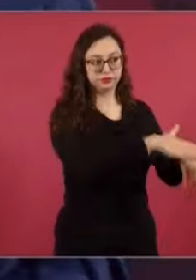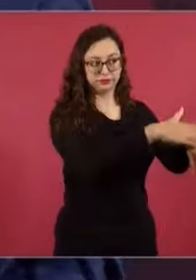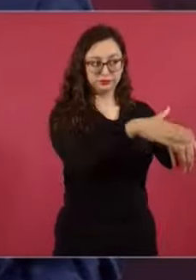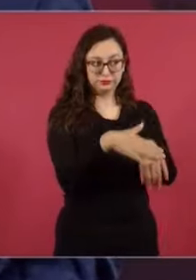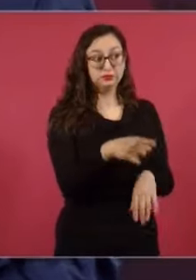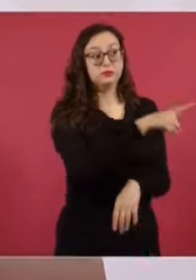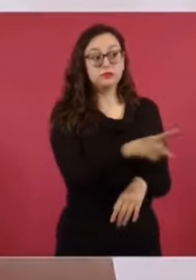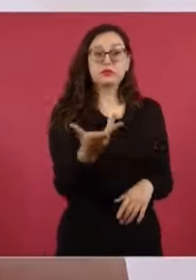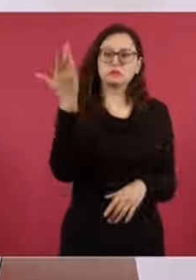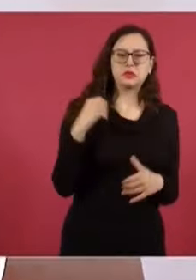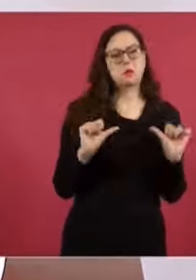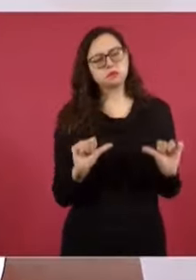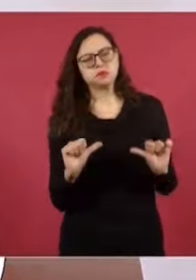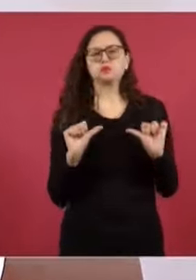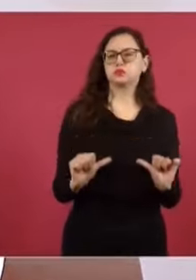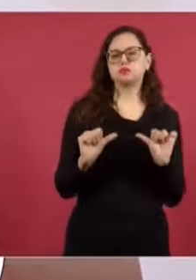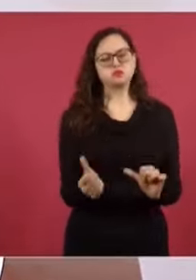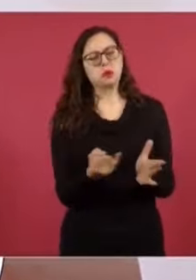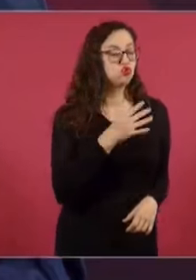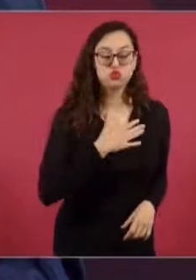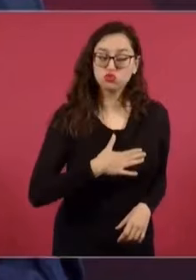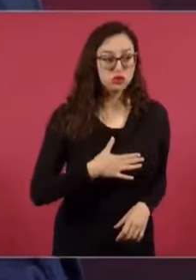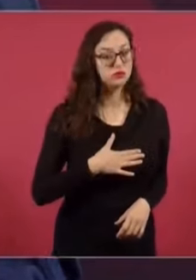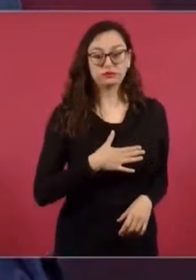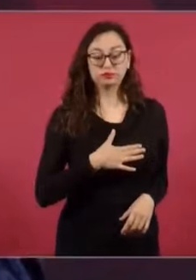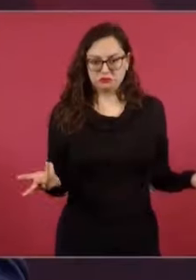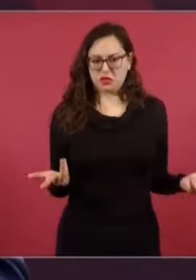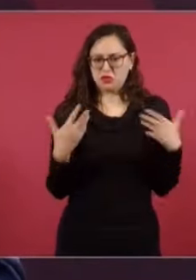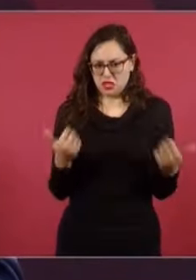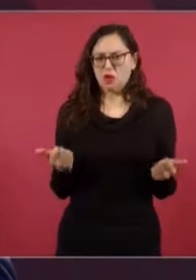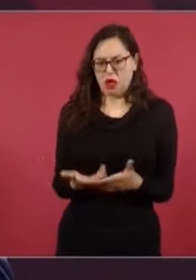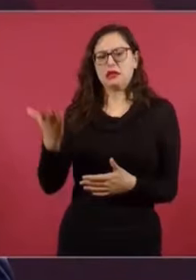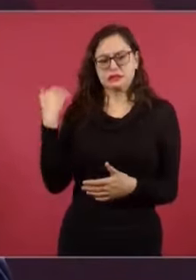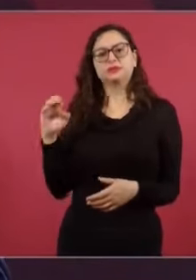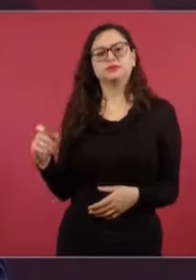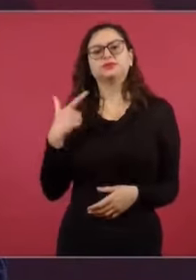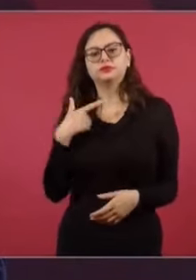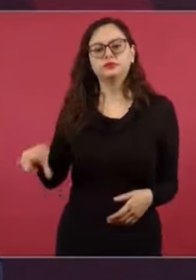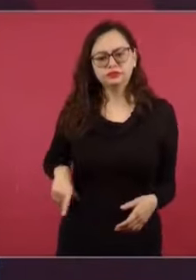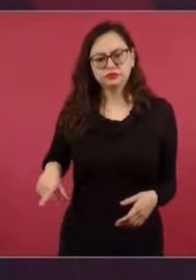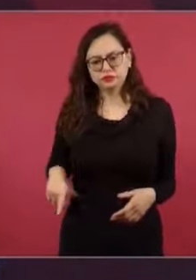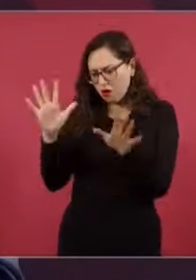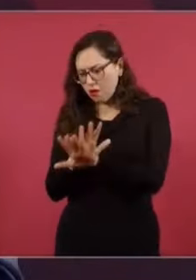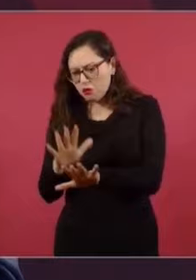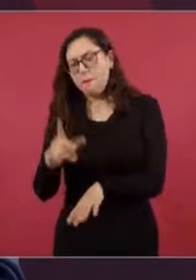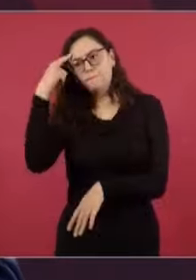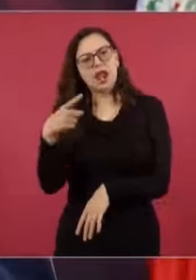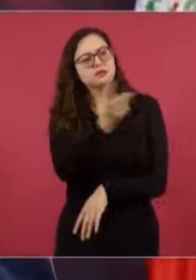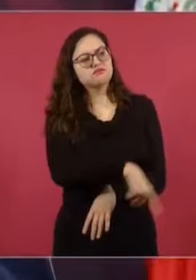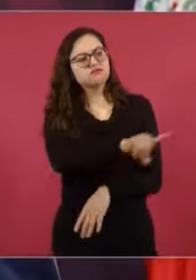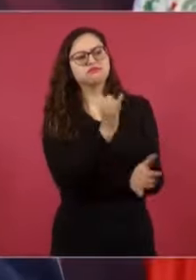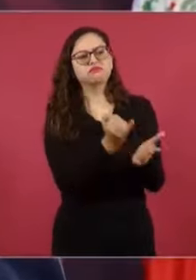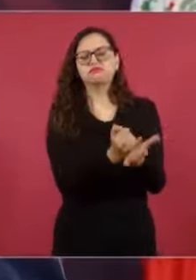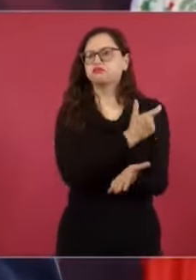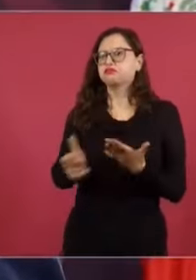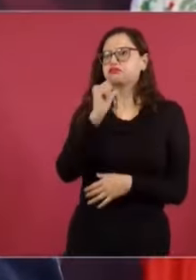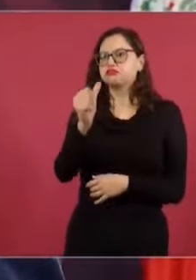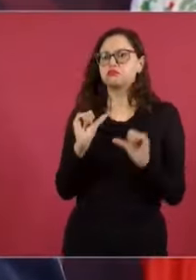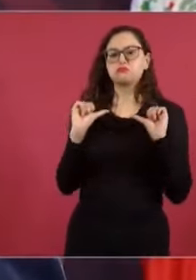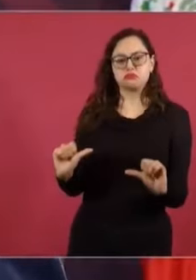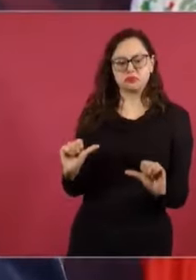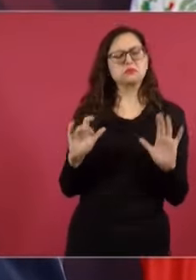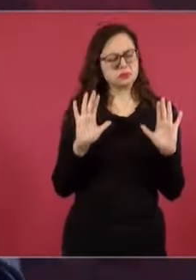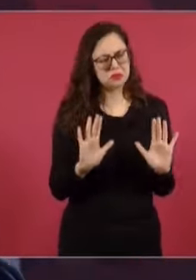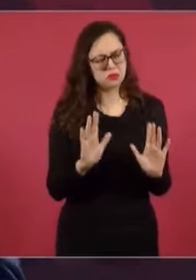no pagaban los impuestos, que les condonaban los impuestos. Además, estaba legalizada la condonación de impuestos. Entonces, cambiamos las reglas,